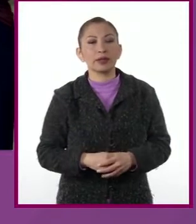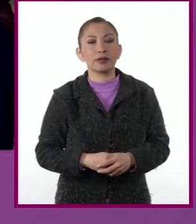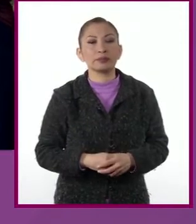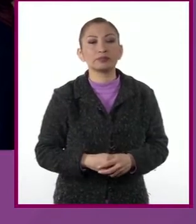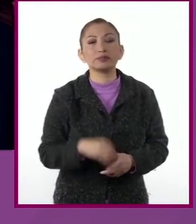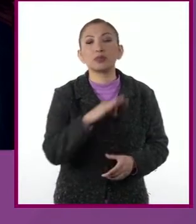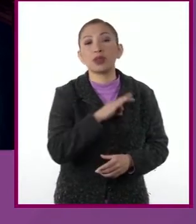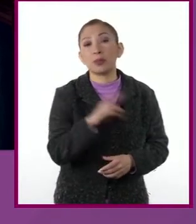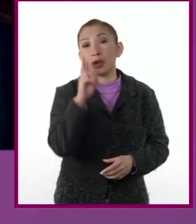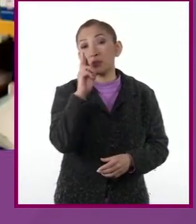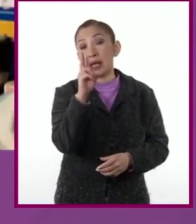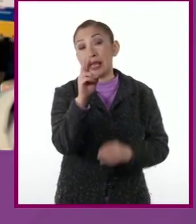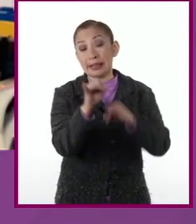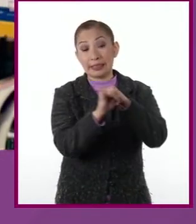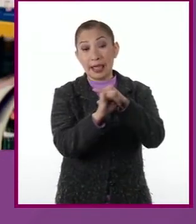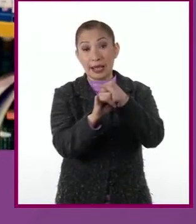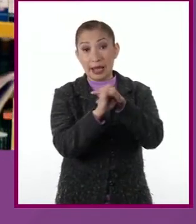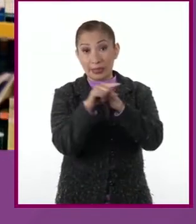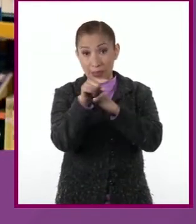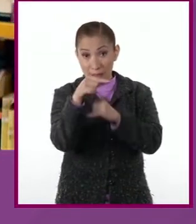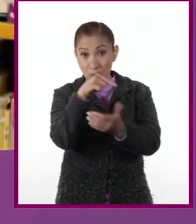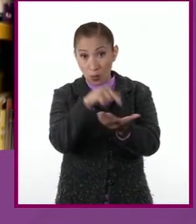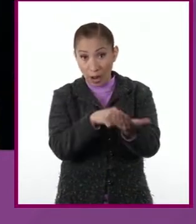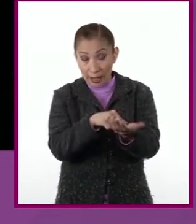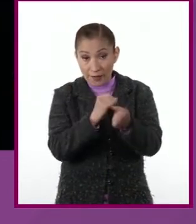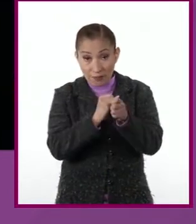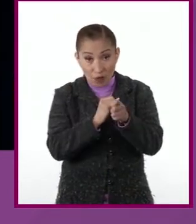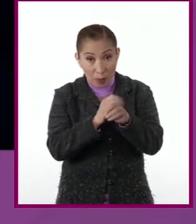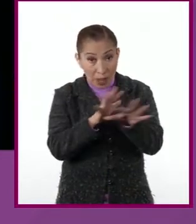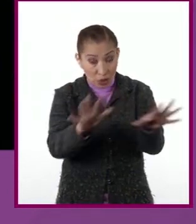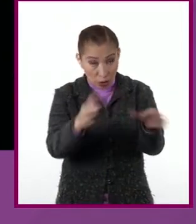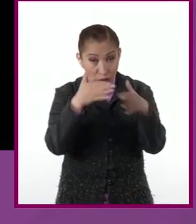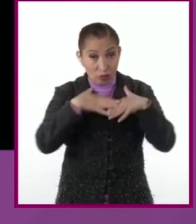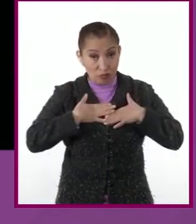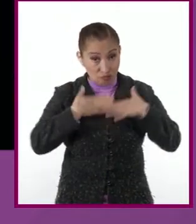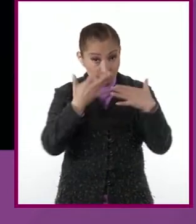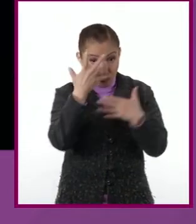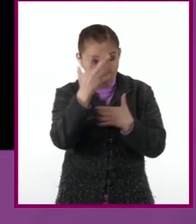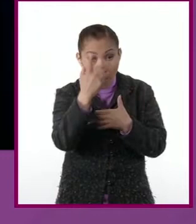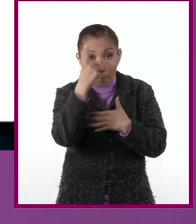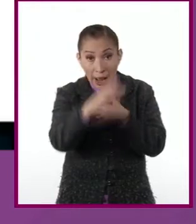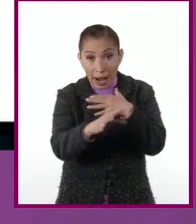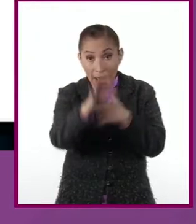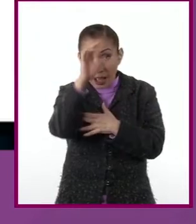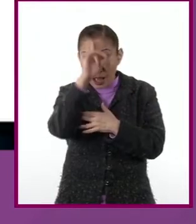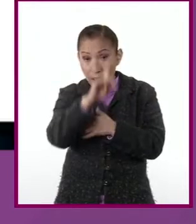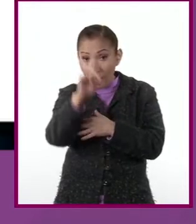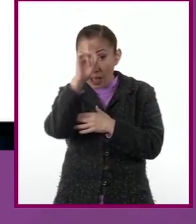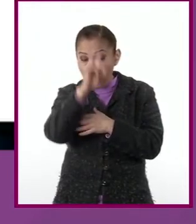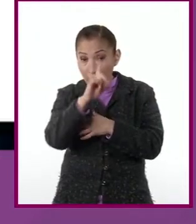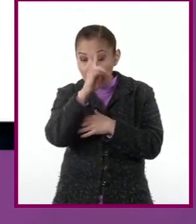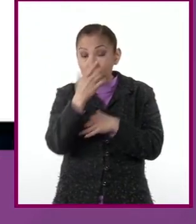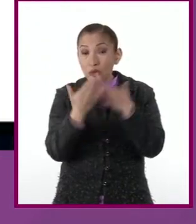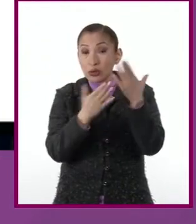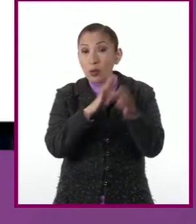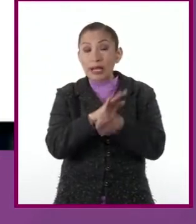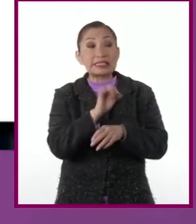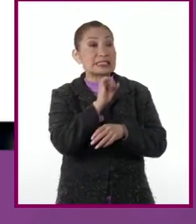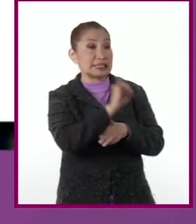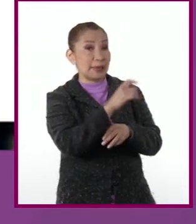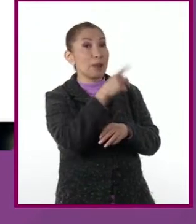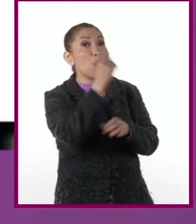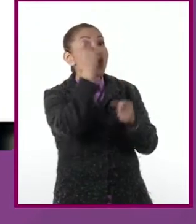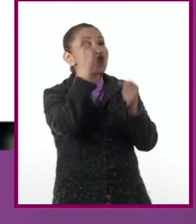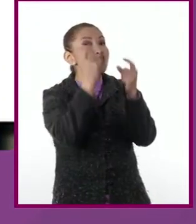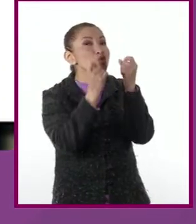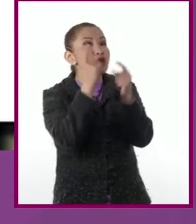¿Podemos considerar que el Internet es una fuente de información confiable para la búsqueda de orientación vocacional? Sí, pero hay que tener cuidado con las